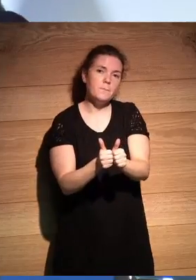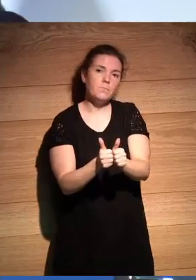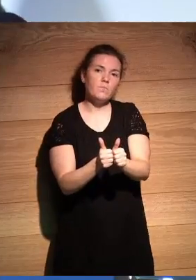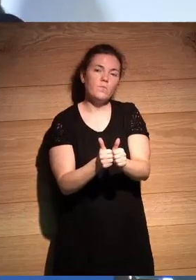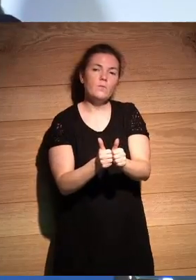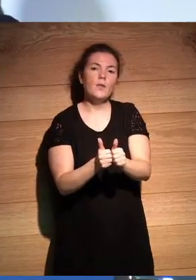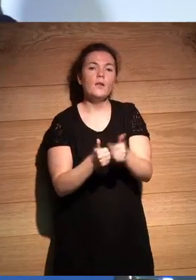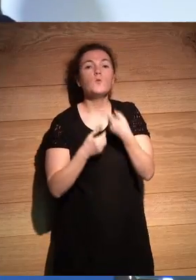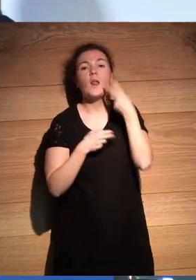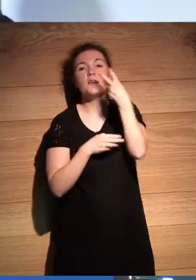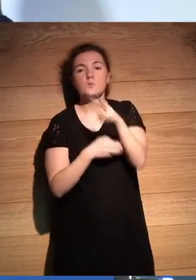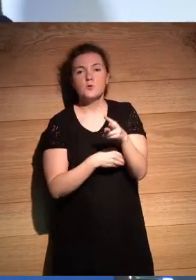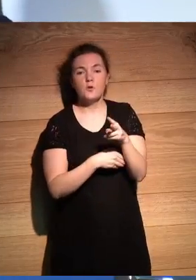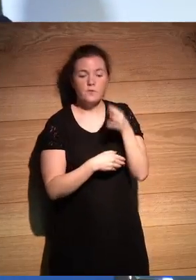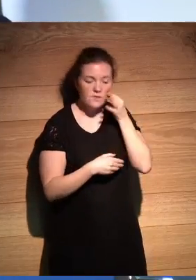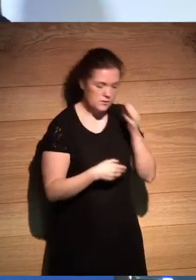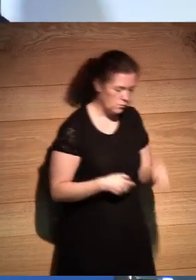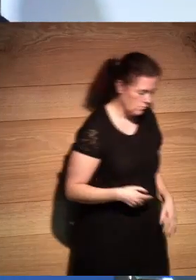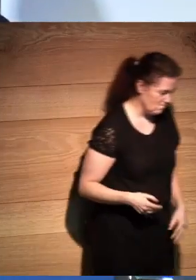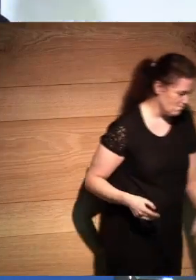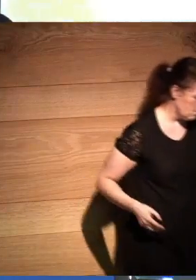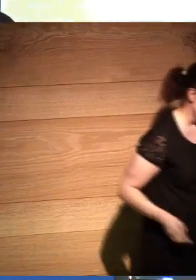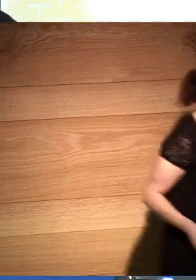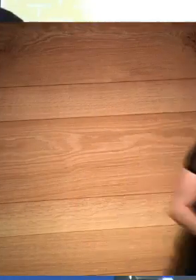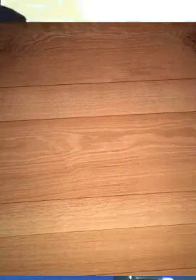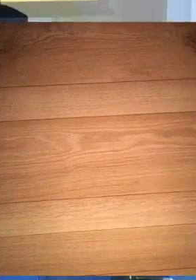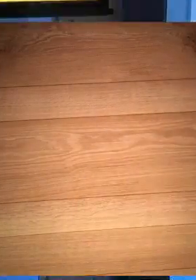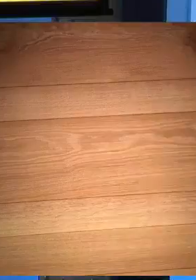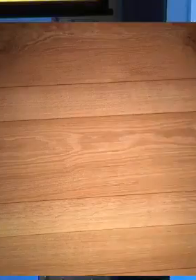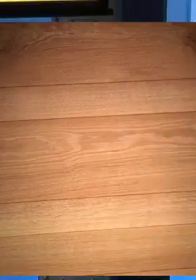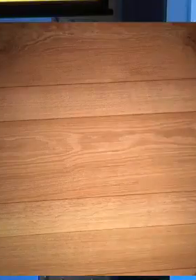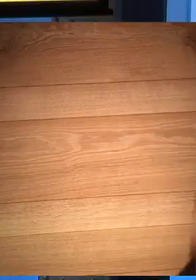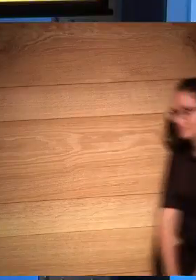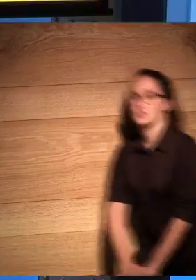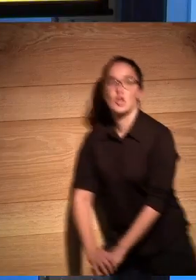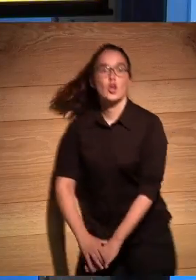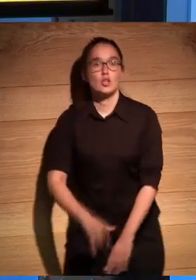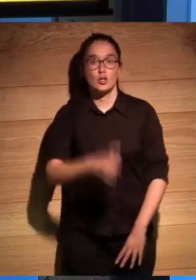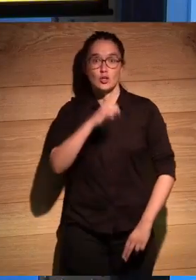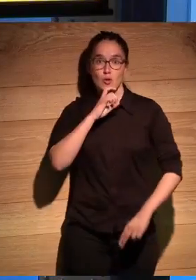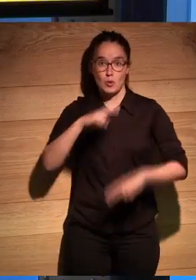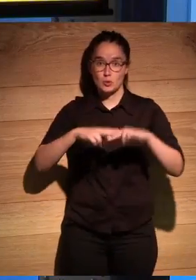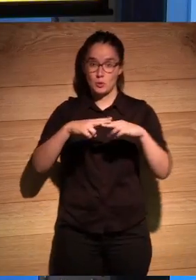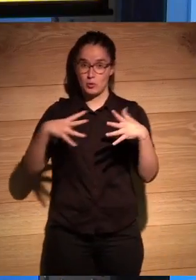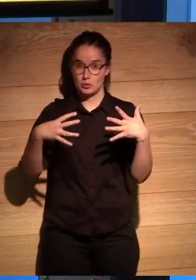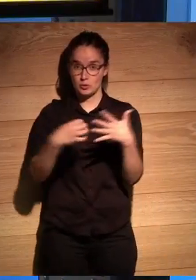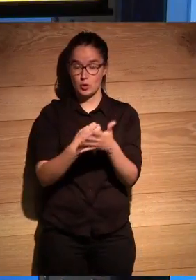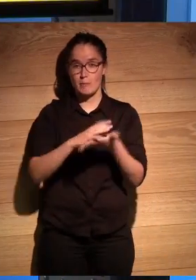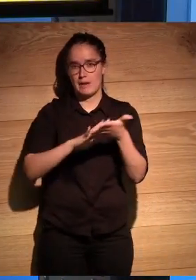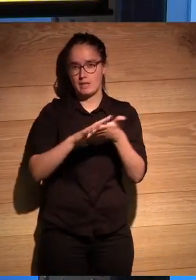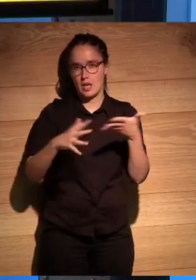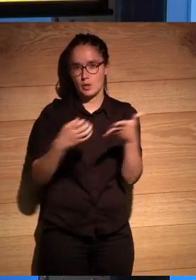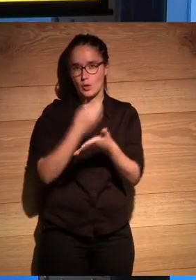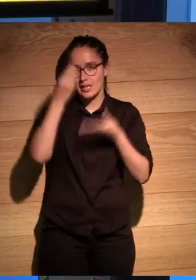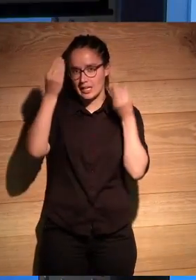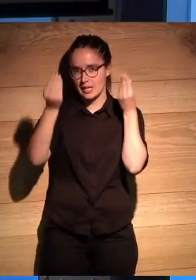en una exposición en el formato físico. ¿Sí? ¿Cómo construimos todo esto? Yo, para hablar de todo esto,